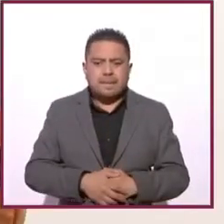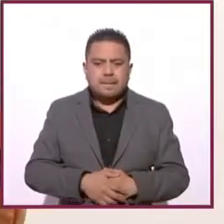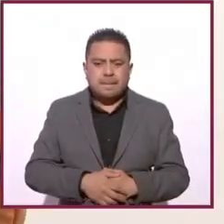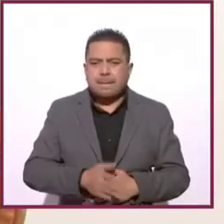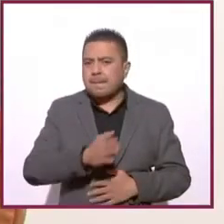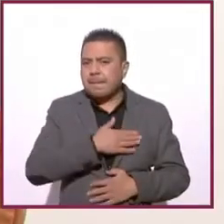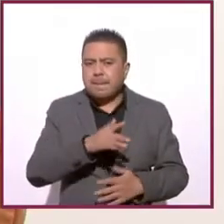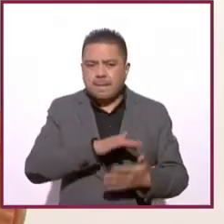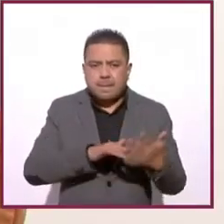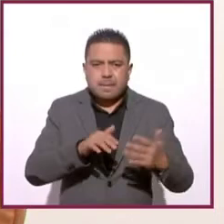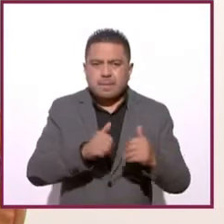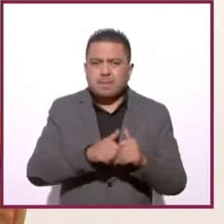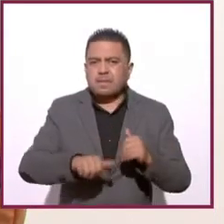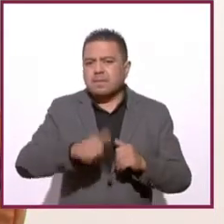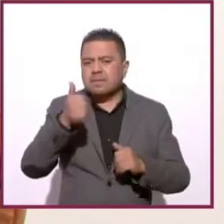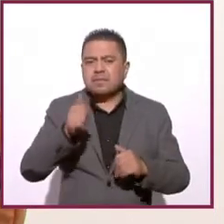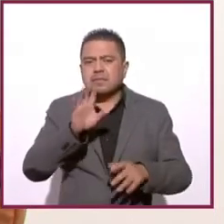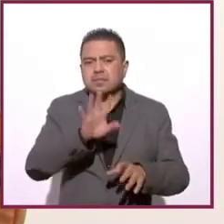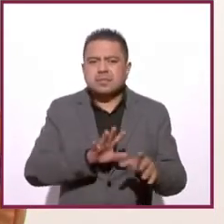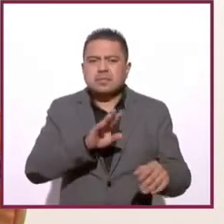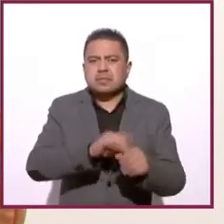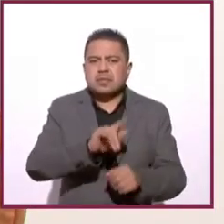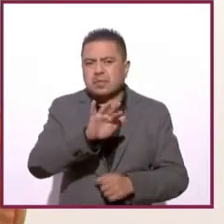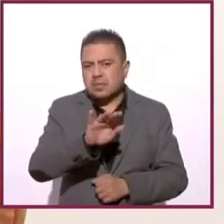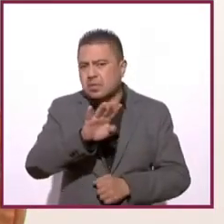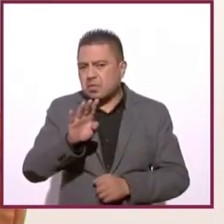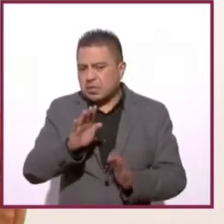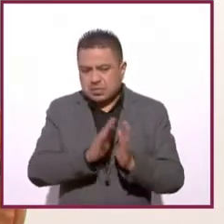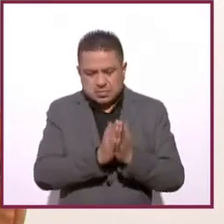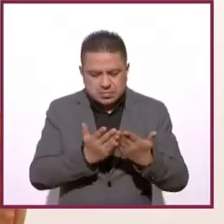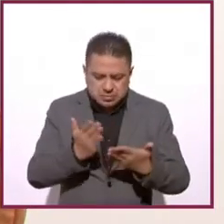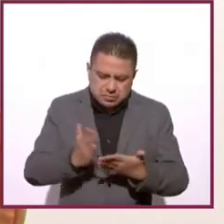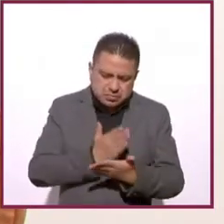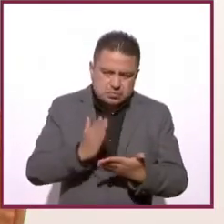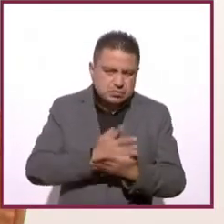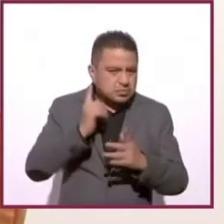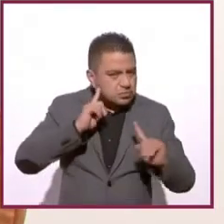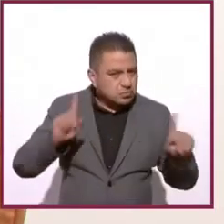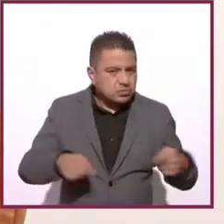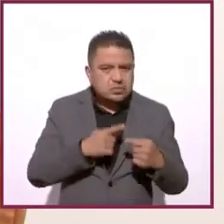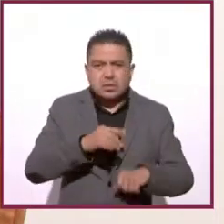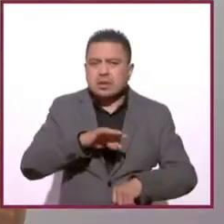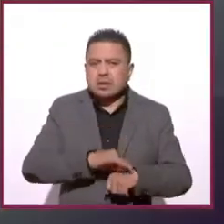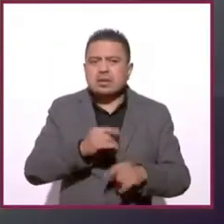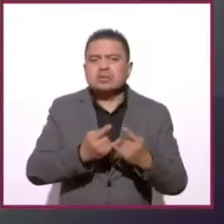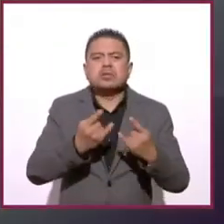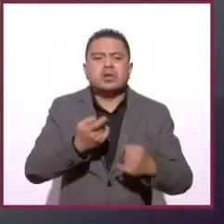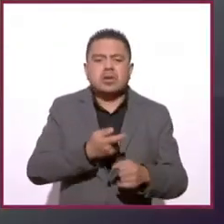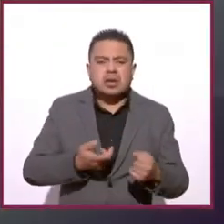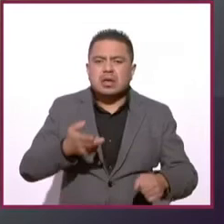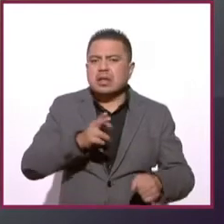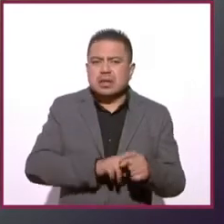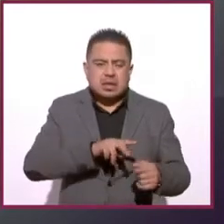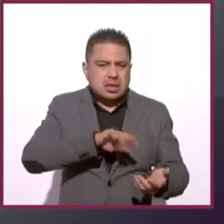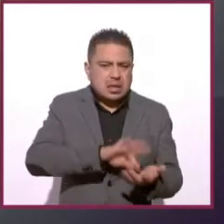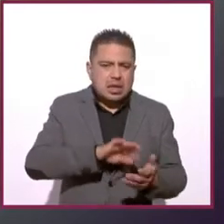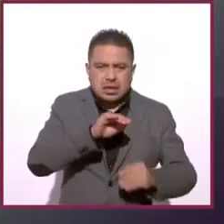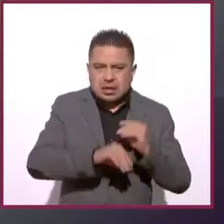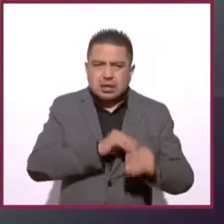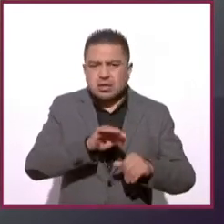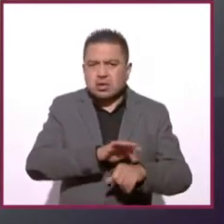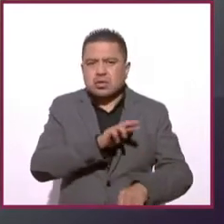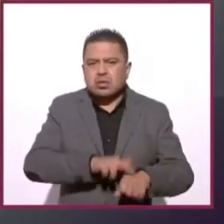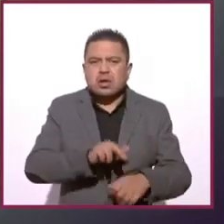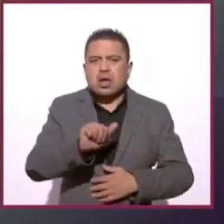Bueno, y lo conoce. Hoy habremos de sumar 54 páginas de lectura de músicos y medicina y historias clínicas de grandes compositores del doctor